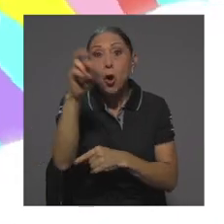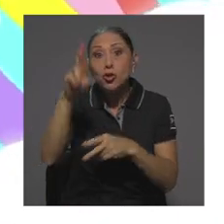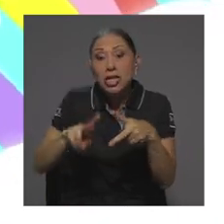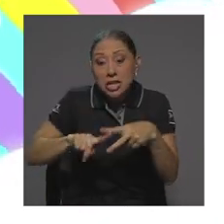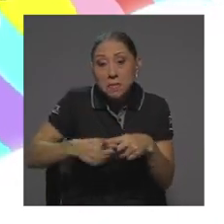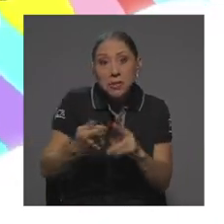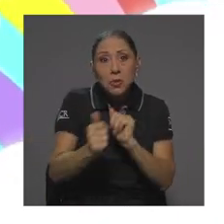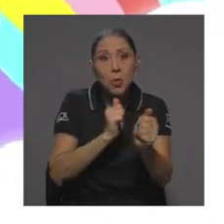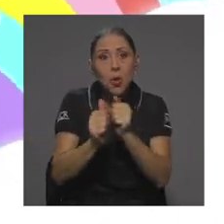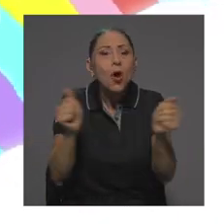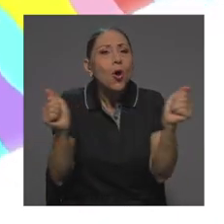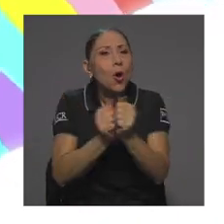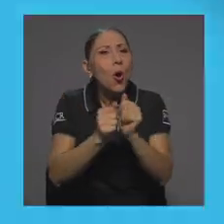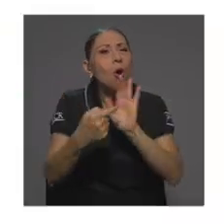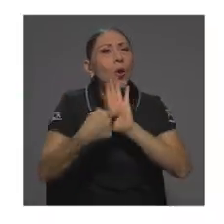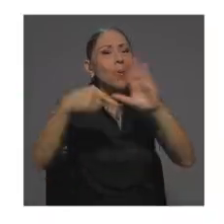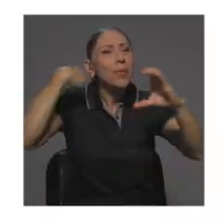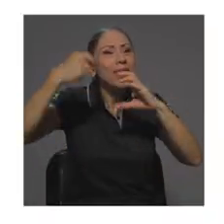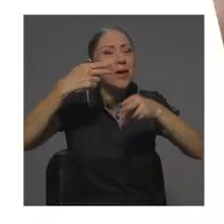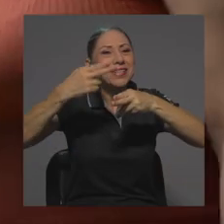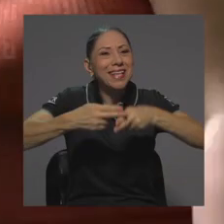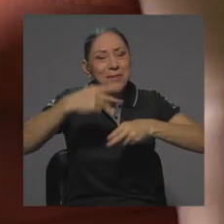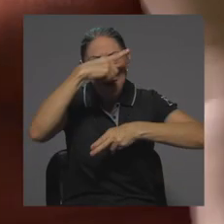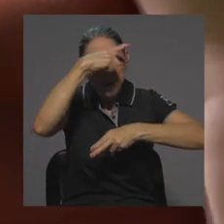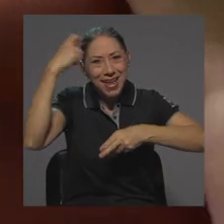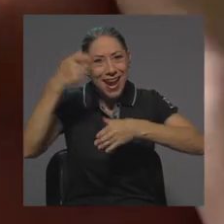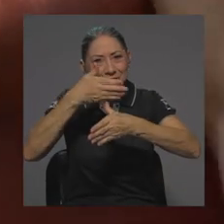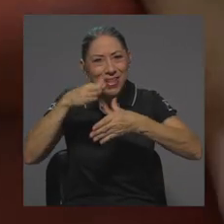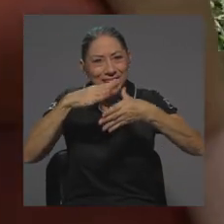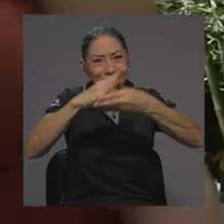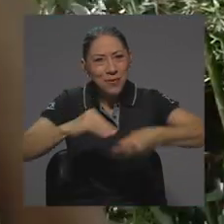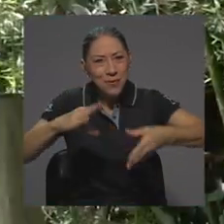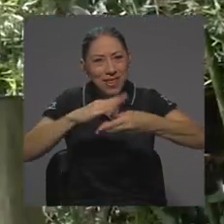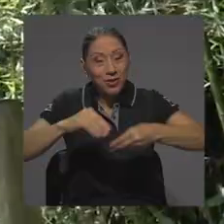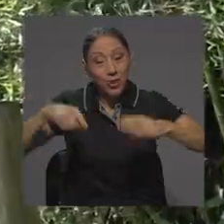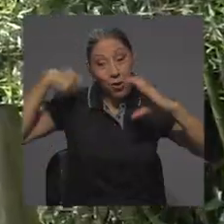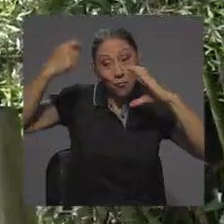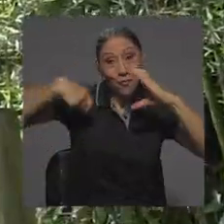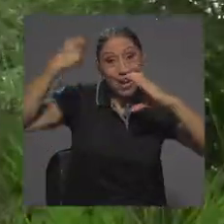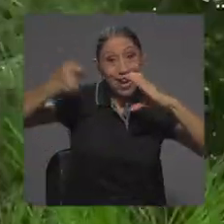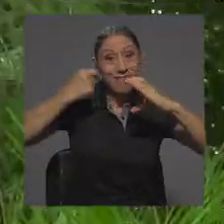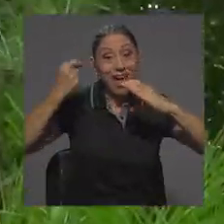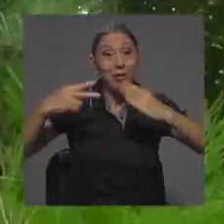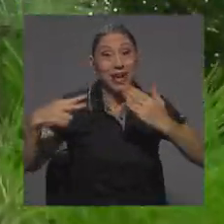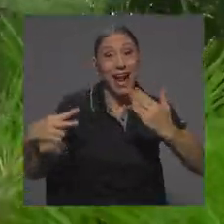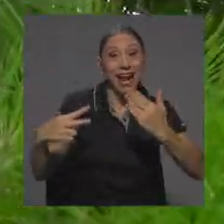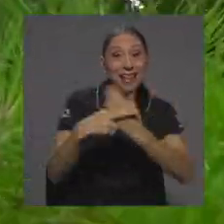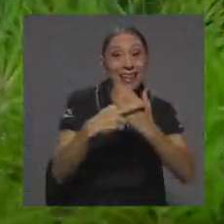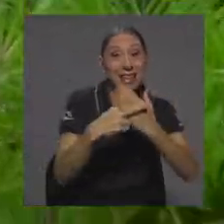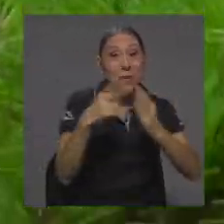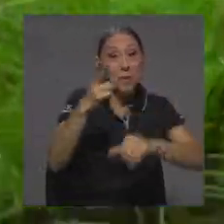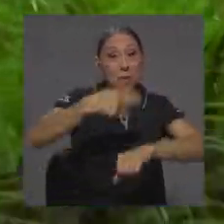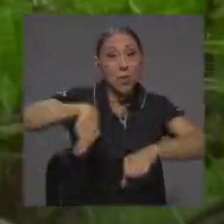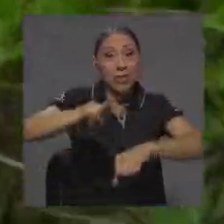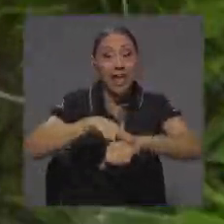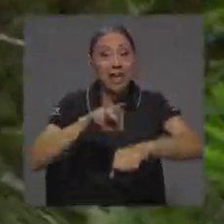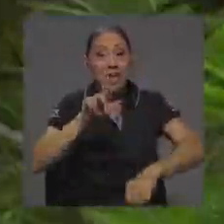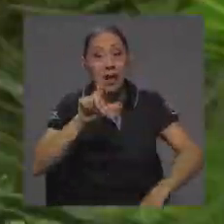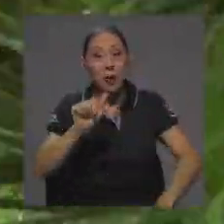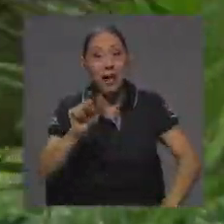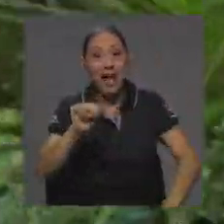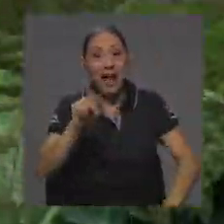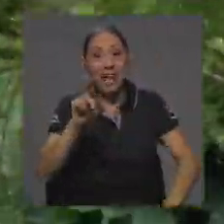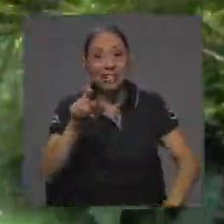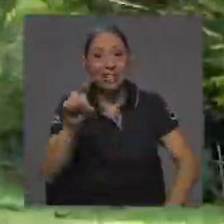Maratón con la transmisión del video Verano Entre Cuentos, el cual fue grabado en el Jardín Botánico Lancaster de la UCR,